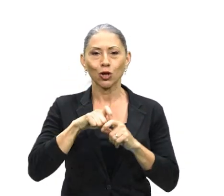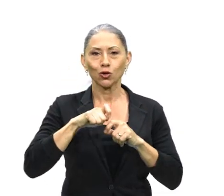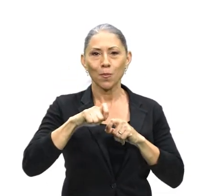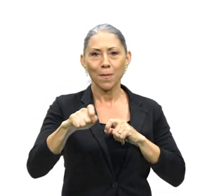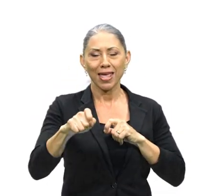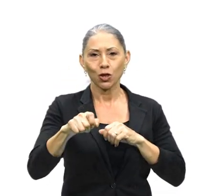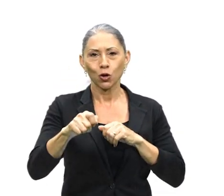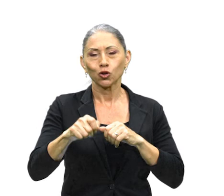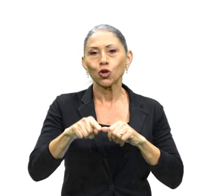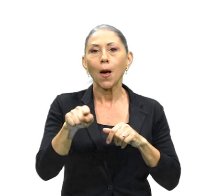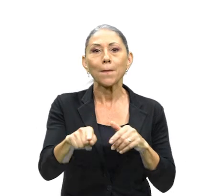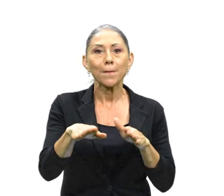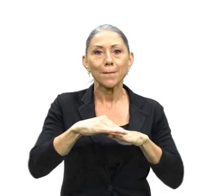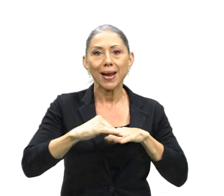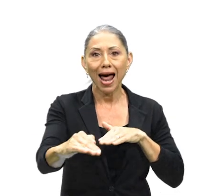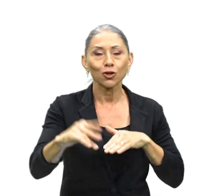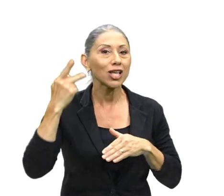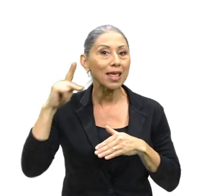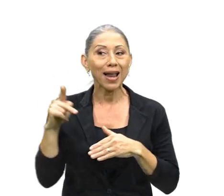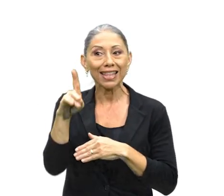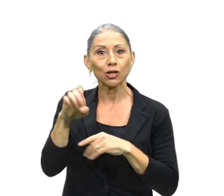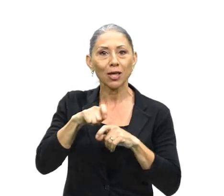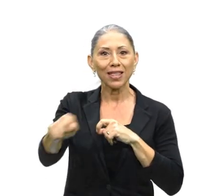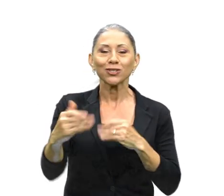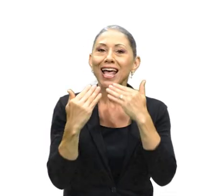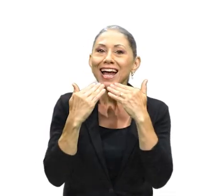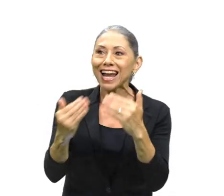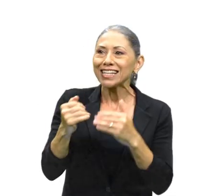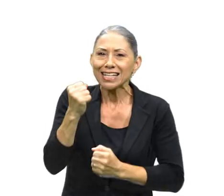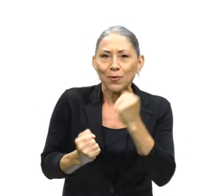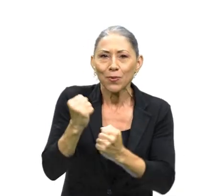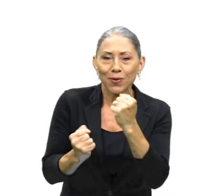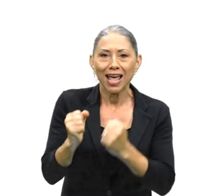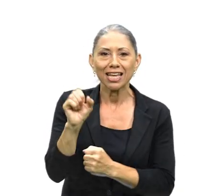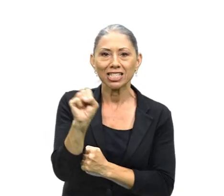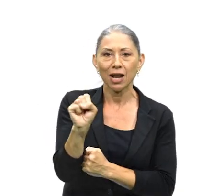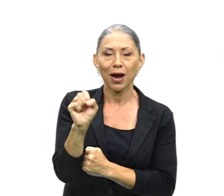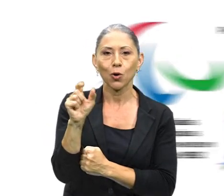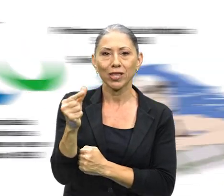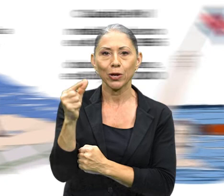planos y de plata en los 100 metros, gracias al velocista Sherman Witty Witty.